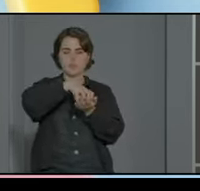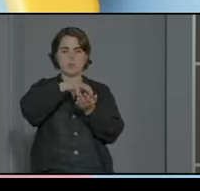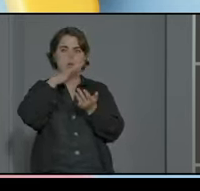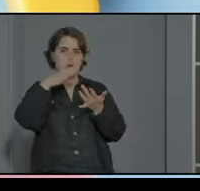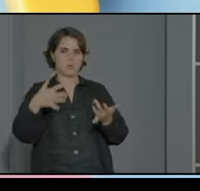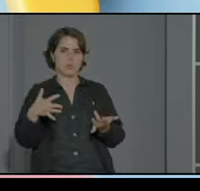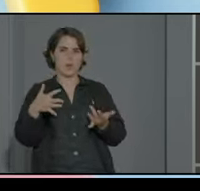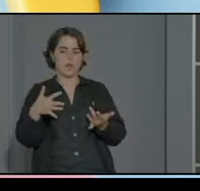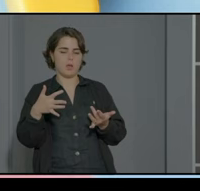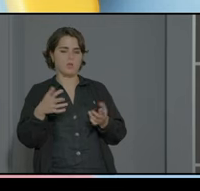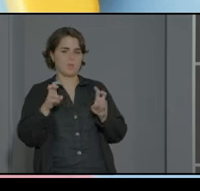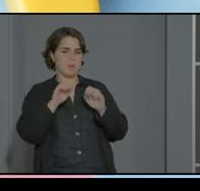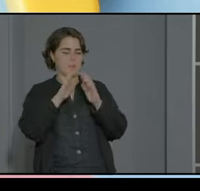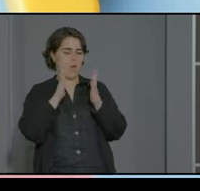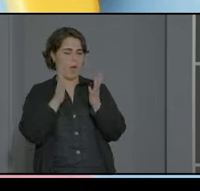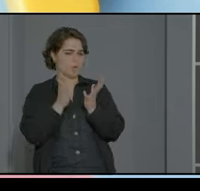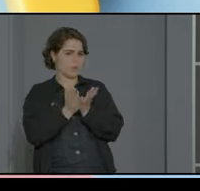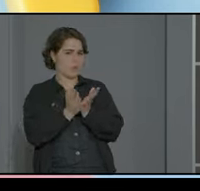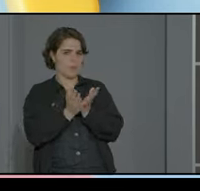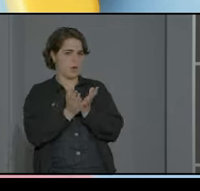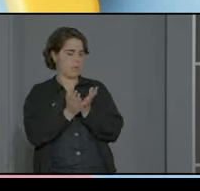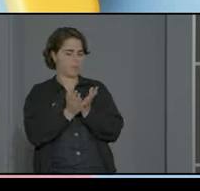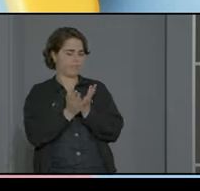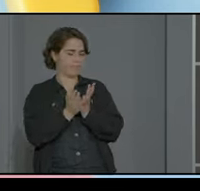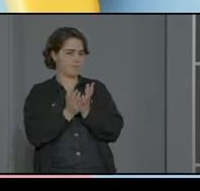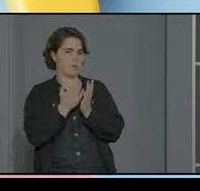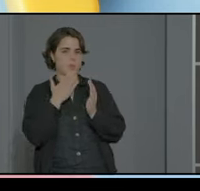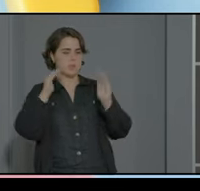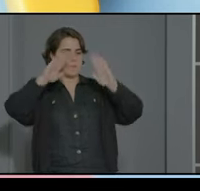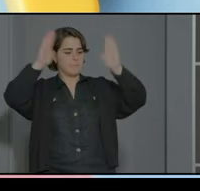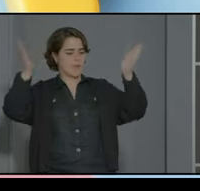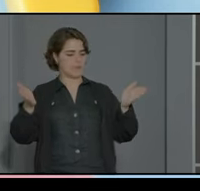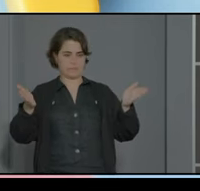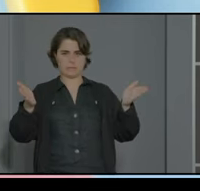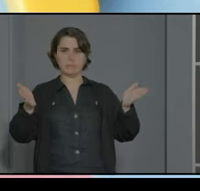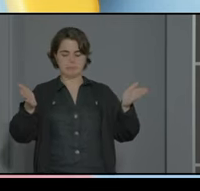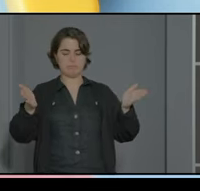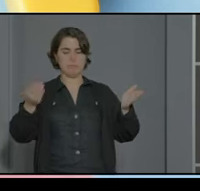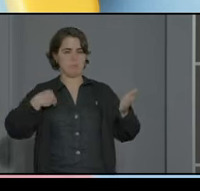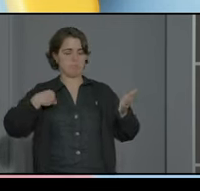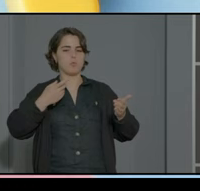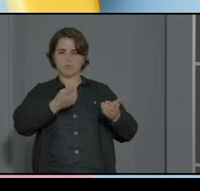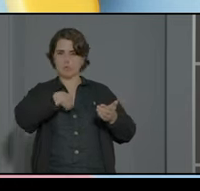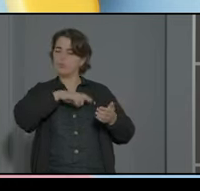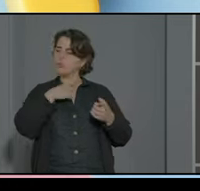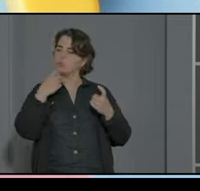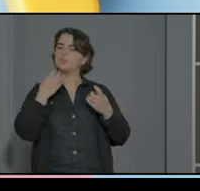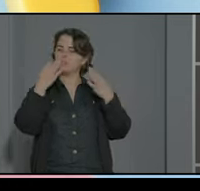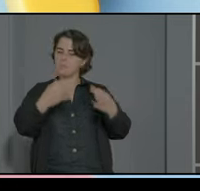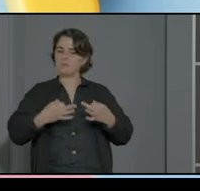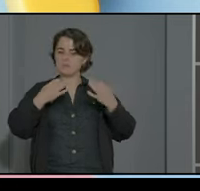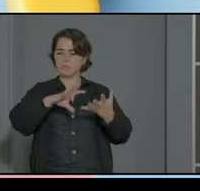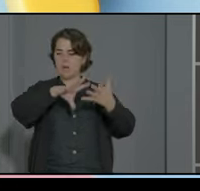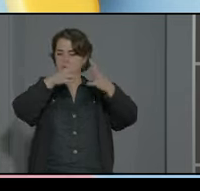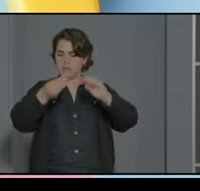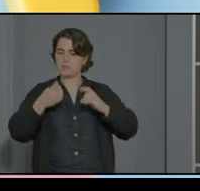ahora con toda la pandemia os imagináis es como un paréntesis ¿no? pero incluso así hemos intentado adaptarnos y